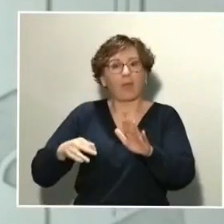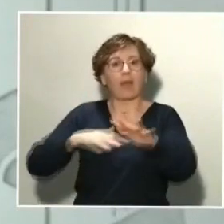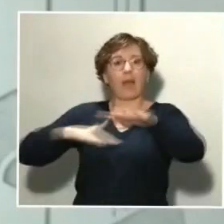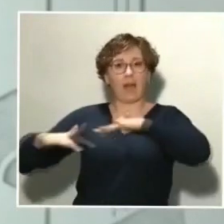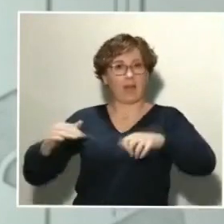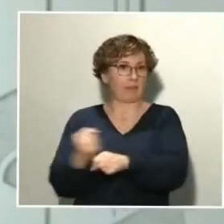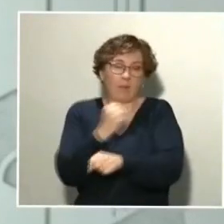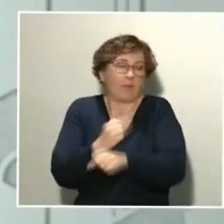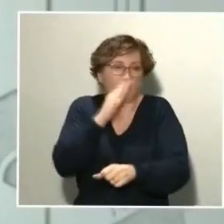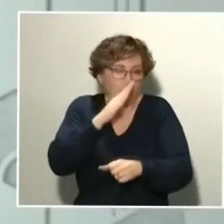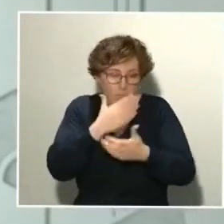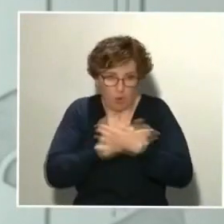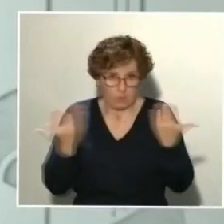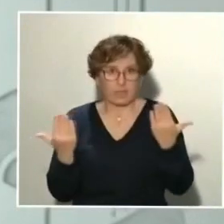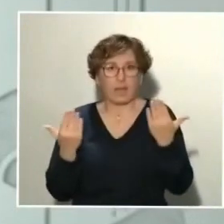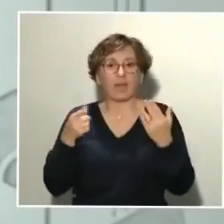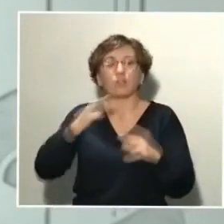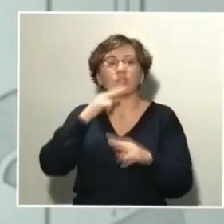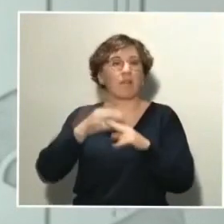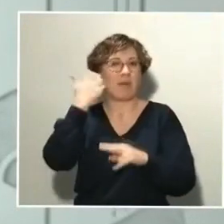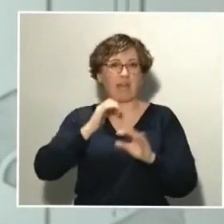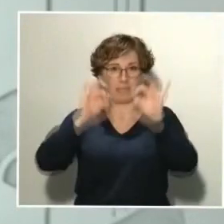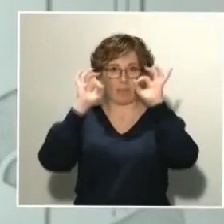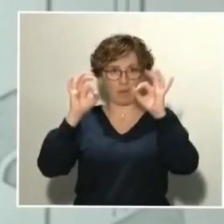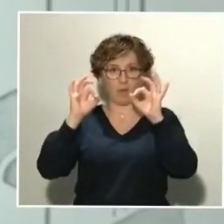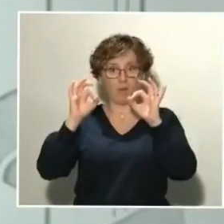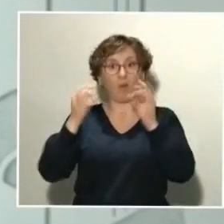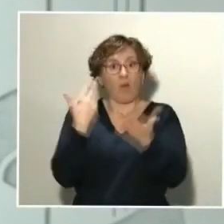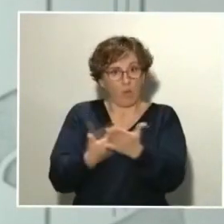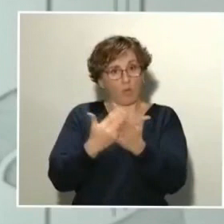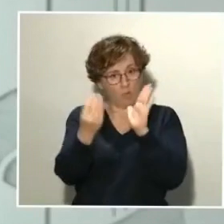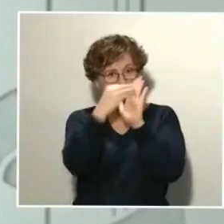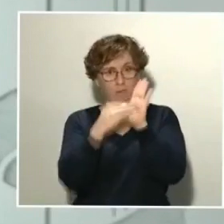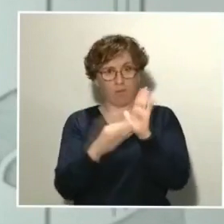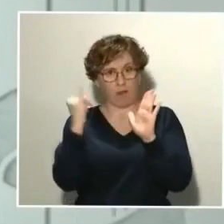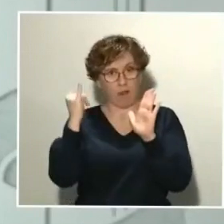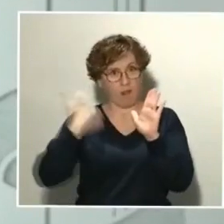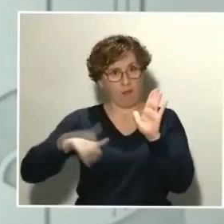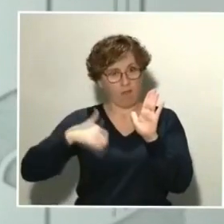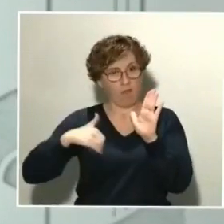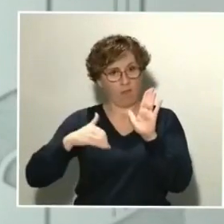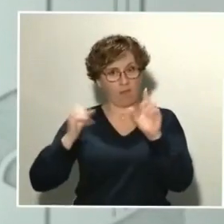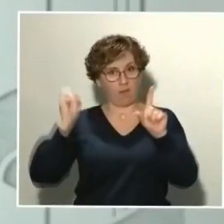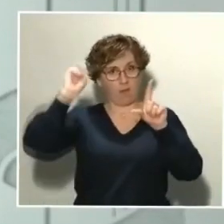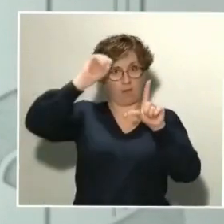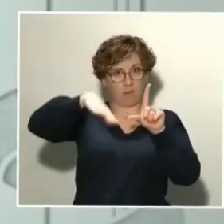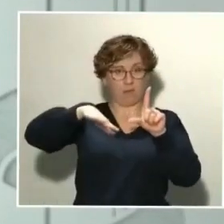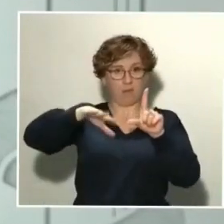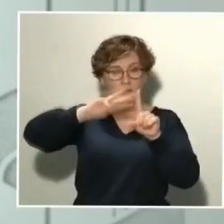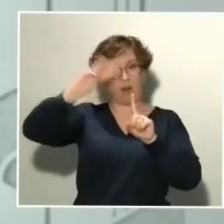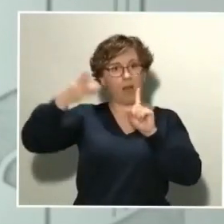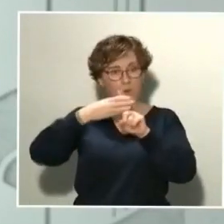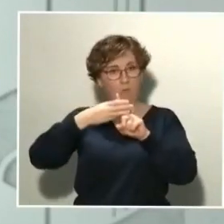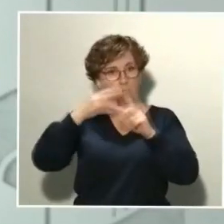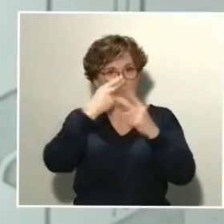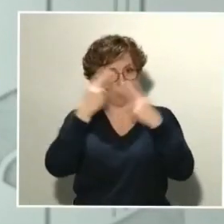España supera los 1.000 muertos con coronavirus y sigue los pasos de Italia. Italia registraba 827 muertos en el mismo